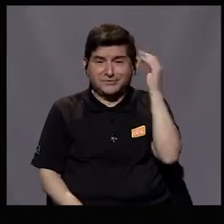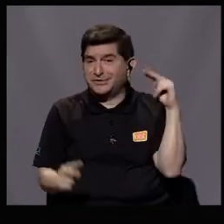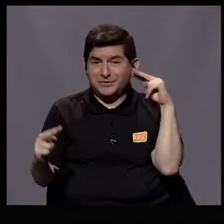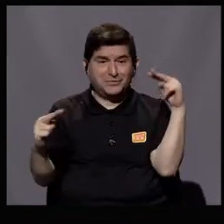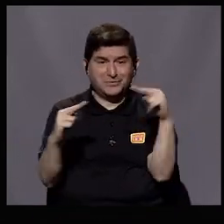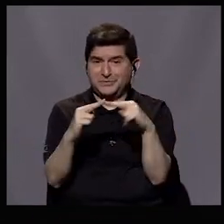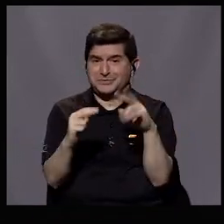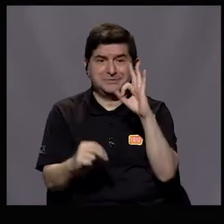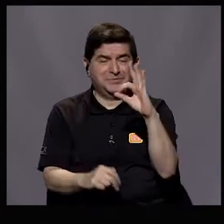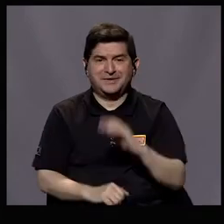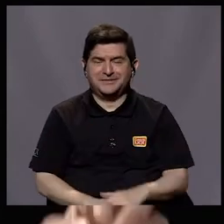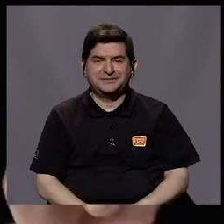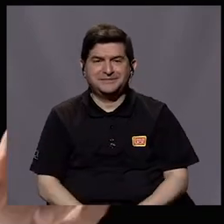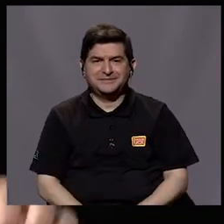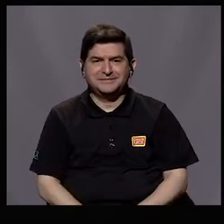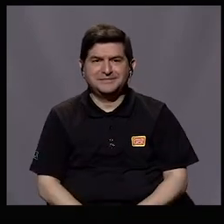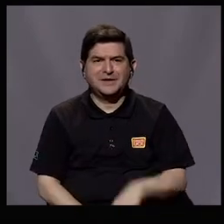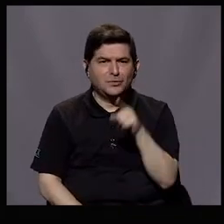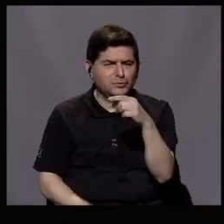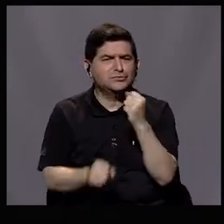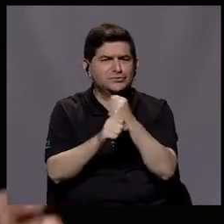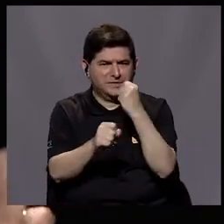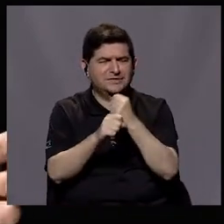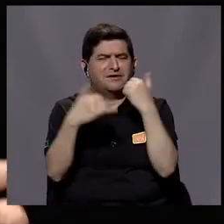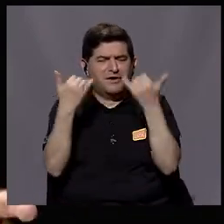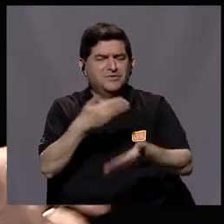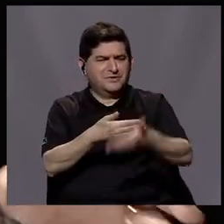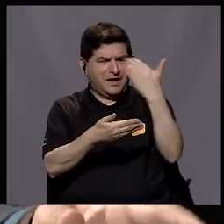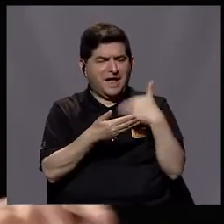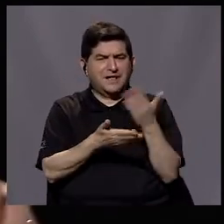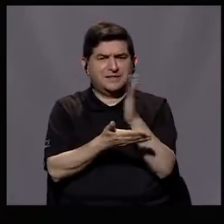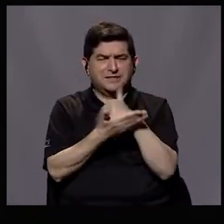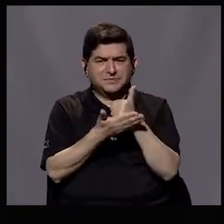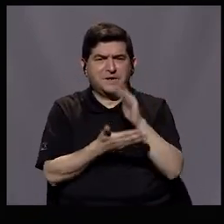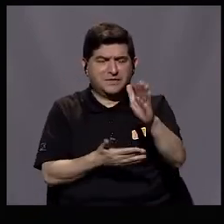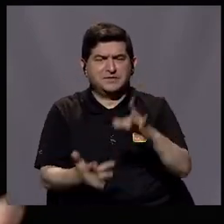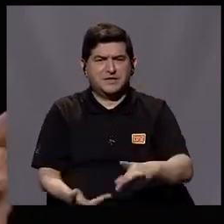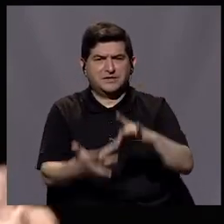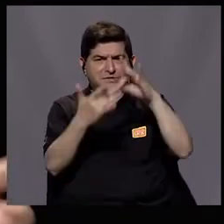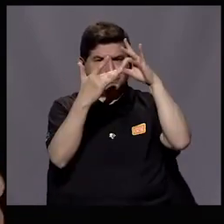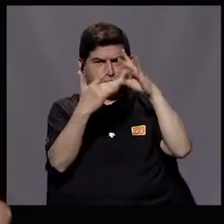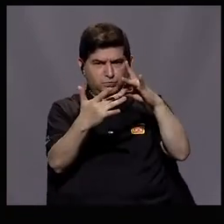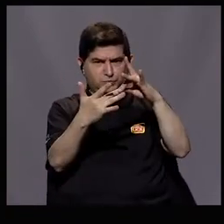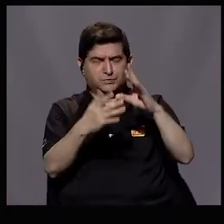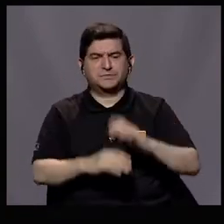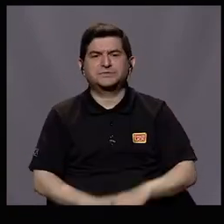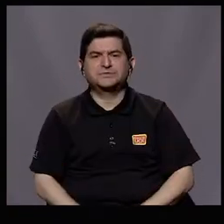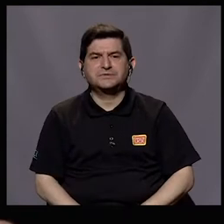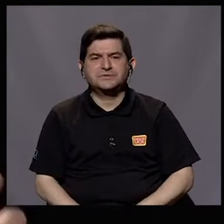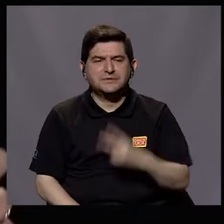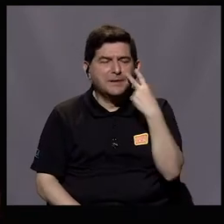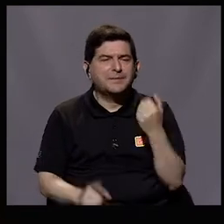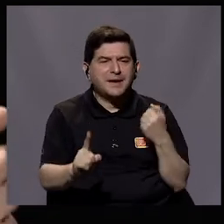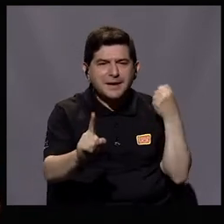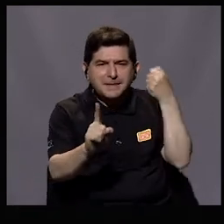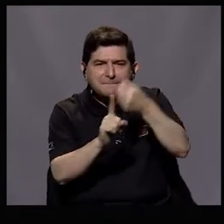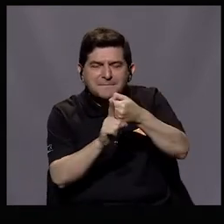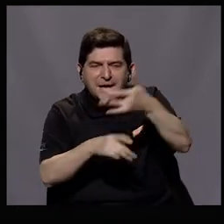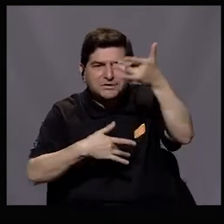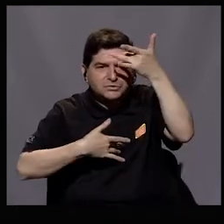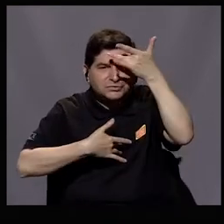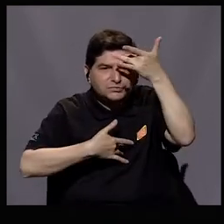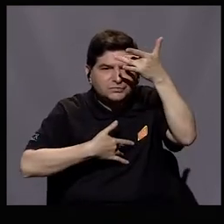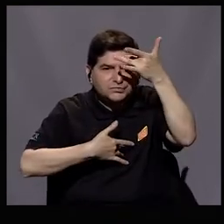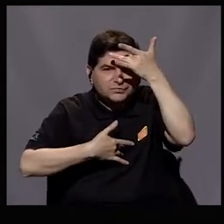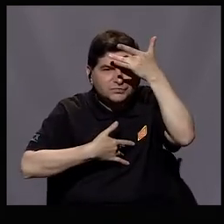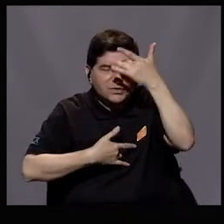conocemos. Hay algo que usted ha venido haciendo desde hace mucho tiempo, es parte de su especialidad, y es ver el impacto que tienen